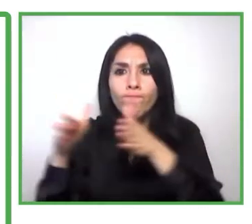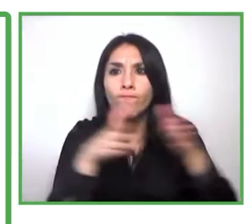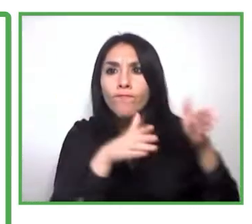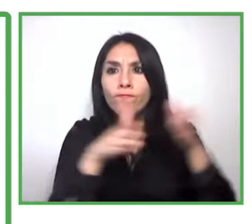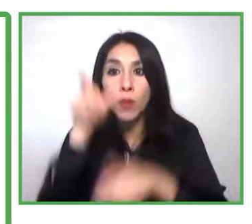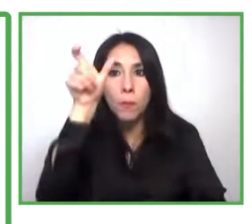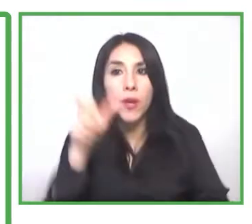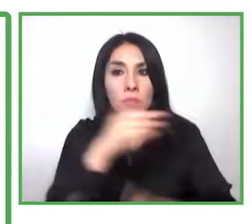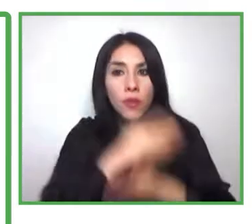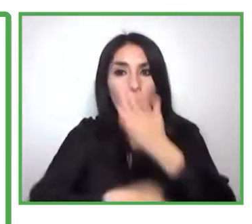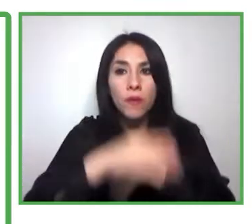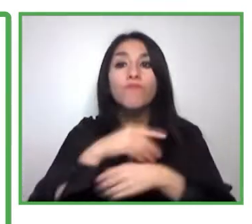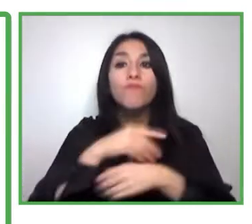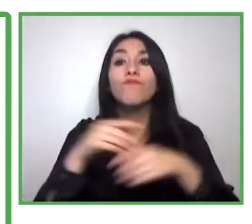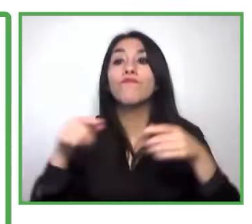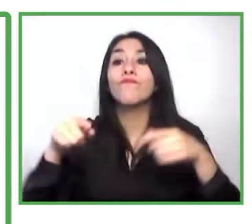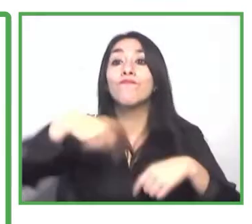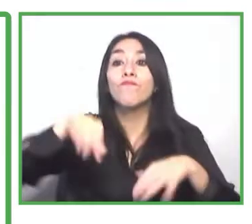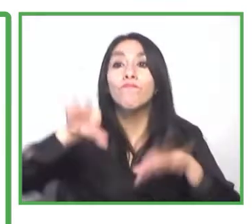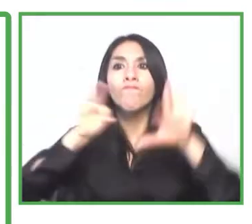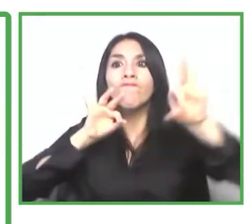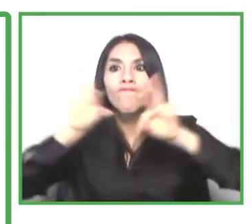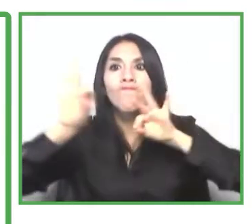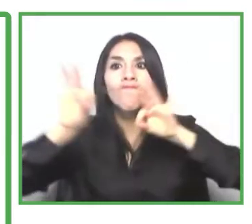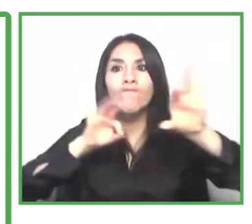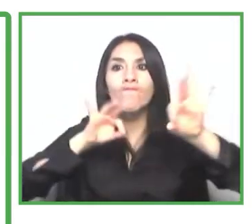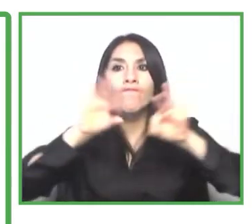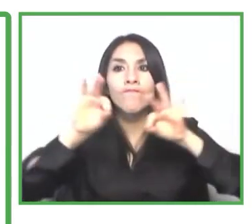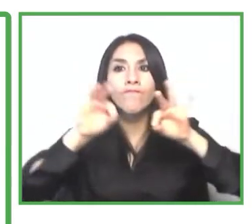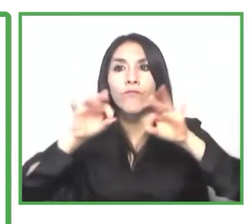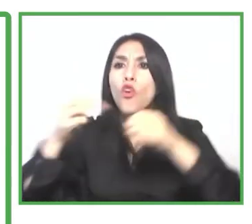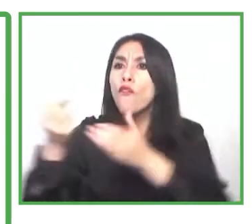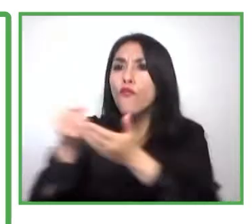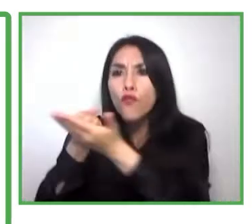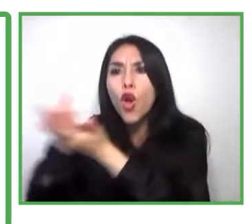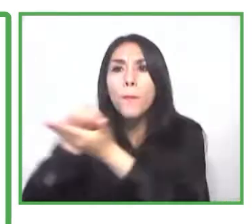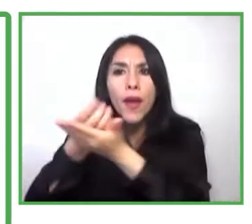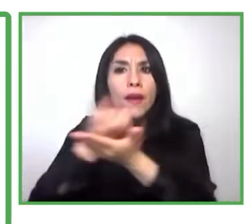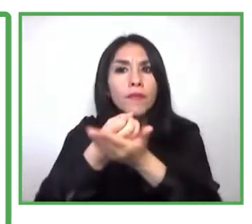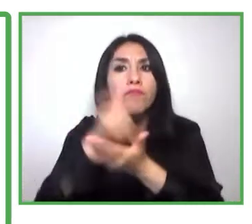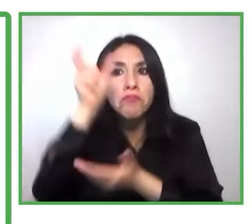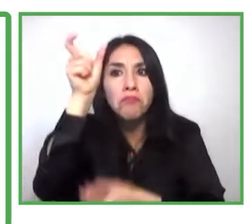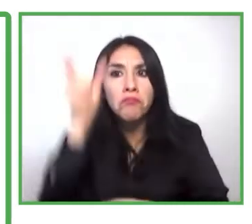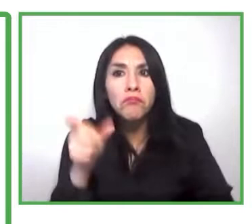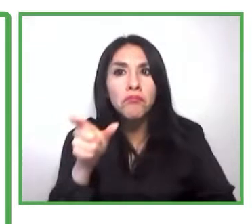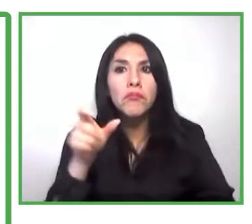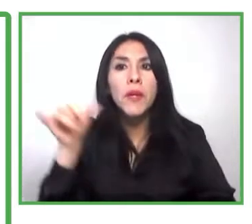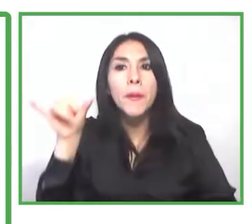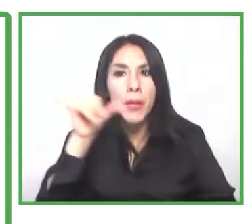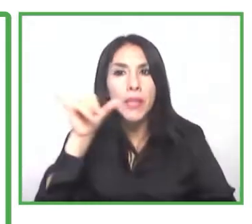alta importancia, tanto para la persona como para las organizaciones. En primer lugar, también,